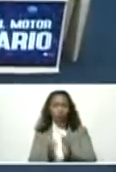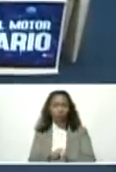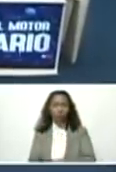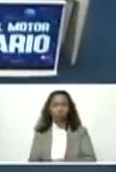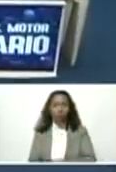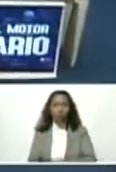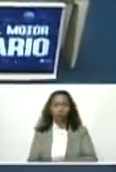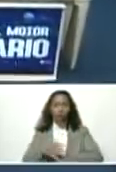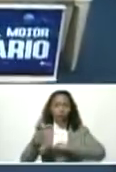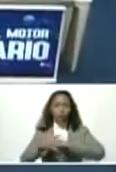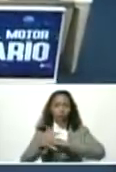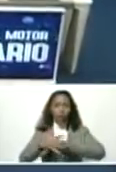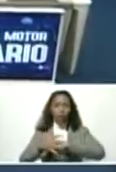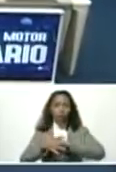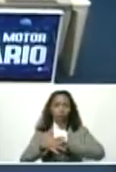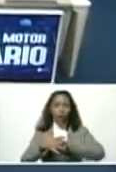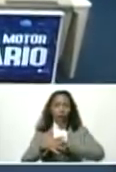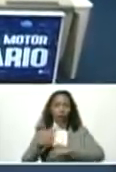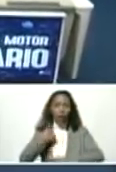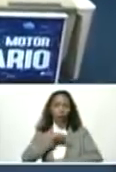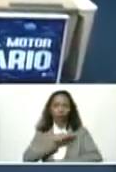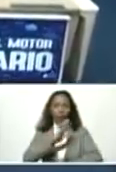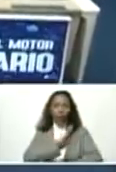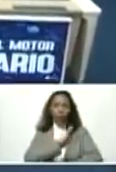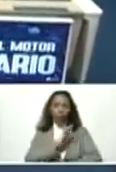tecnología nuestra?